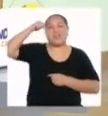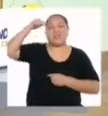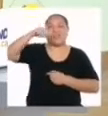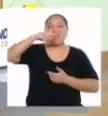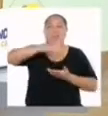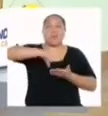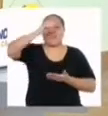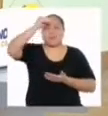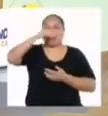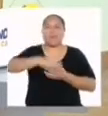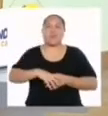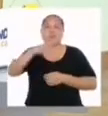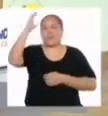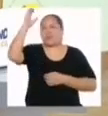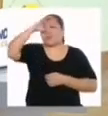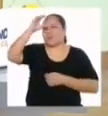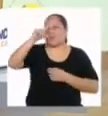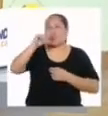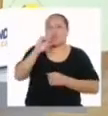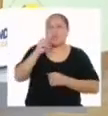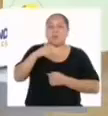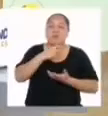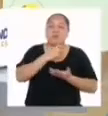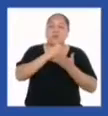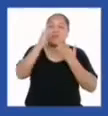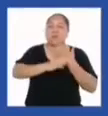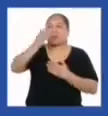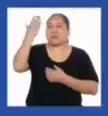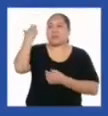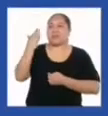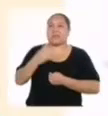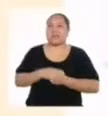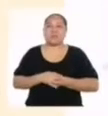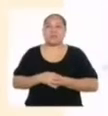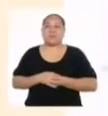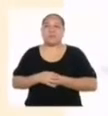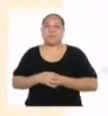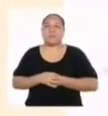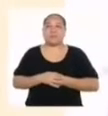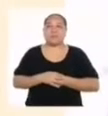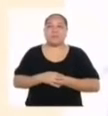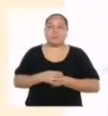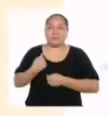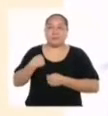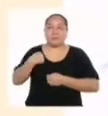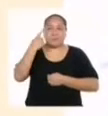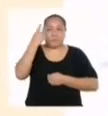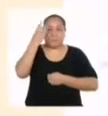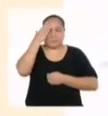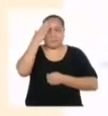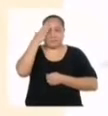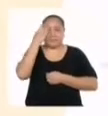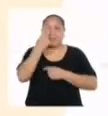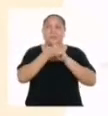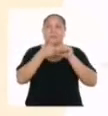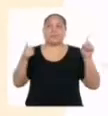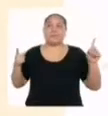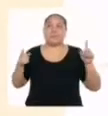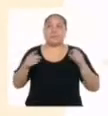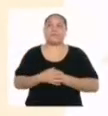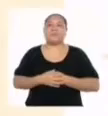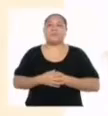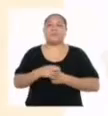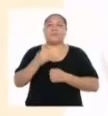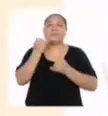acuerdo de haberlo aprendido con los conceptos geométricos de los programas anteriores. Hasta donde tengo entendido, la diferencia